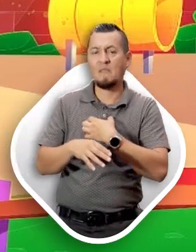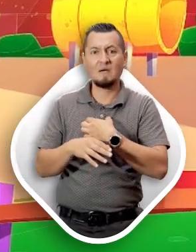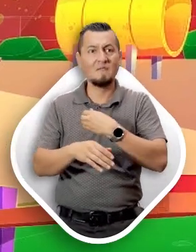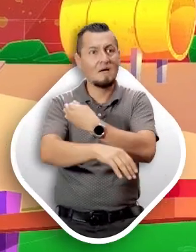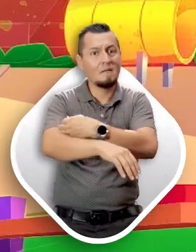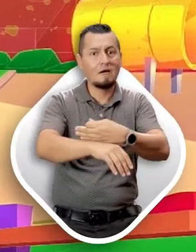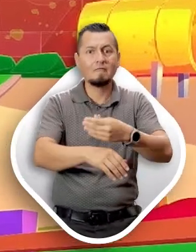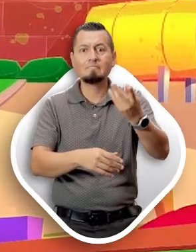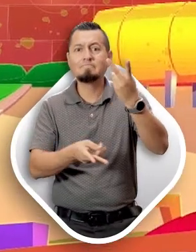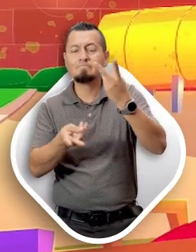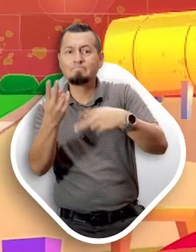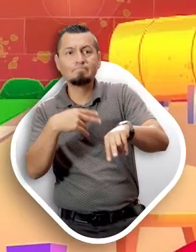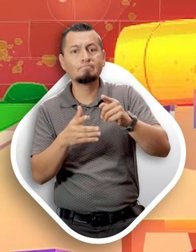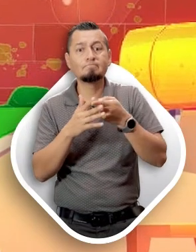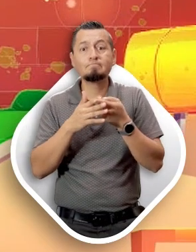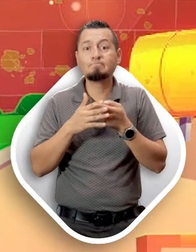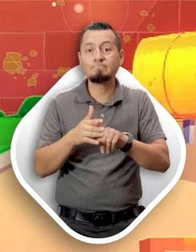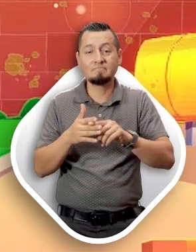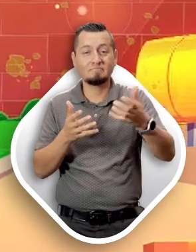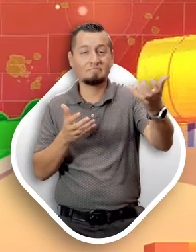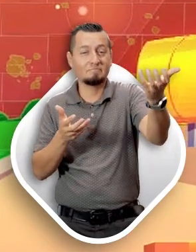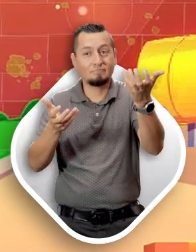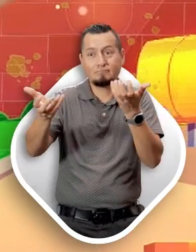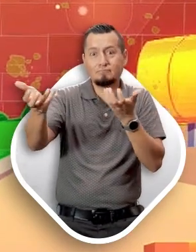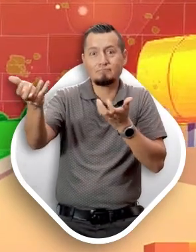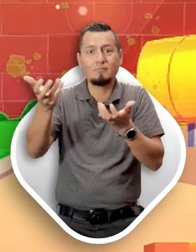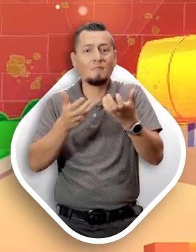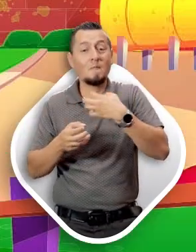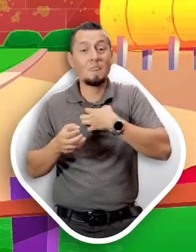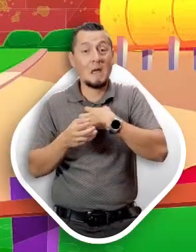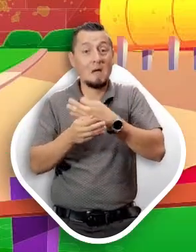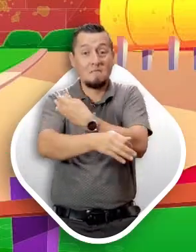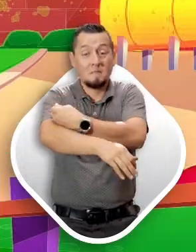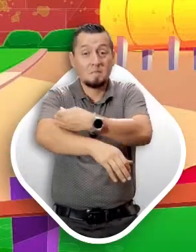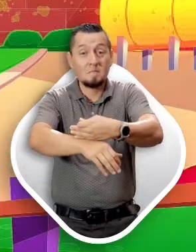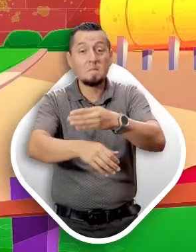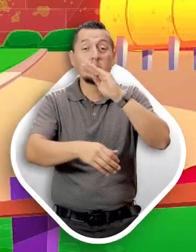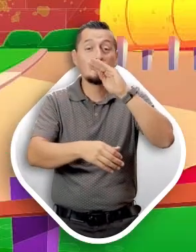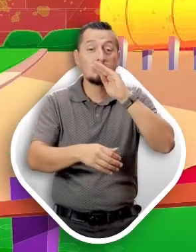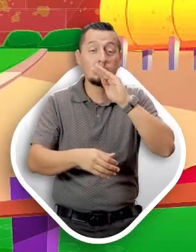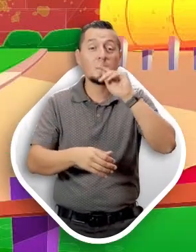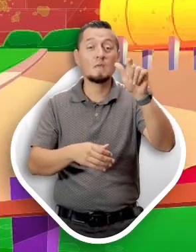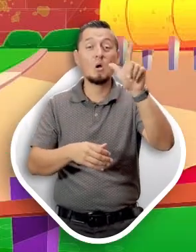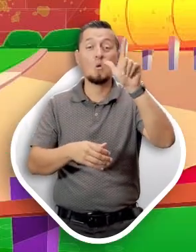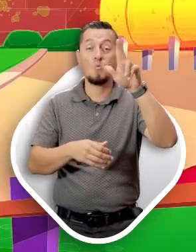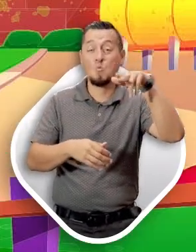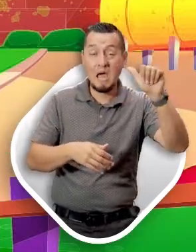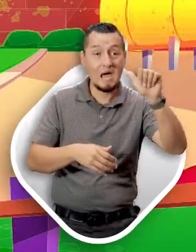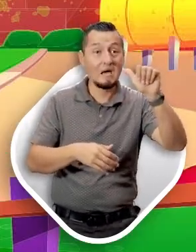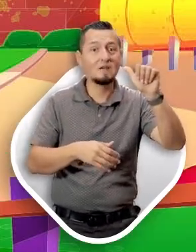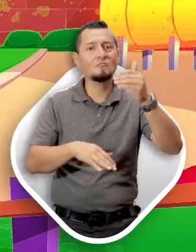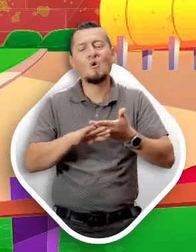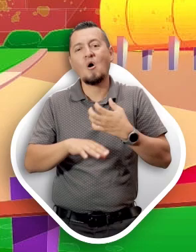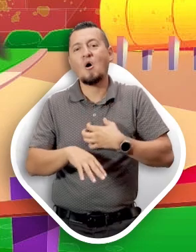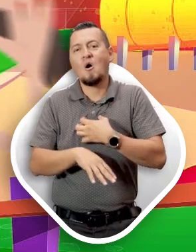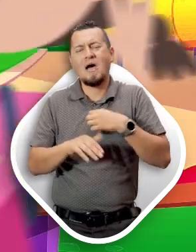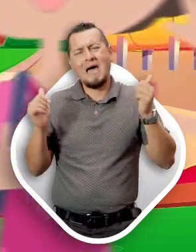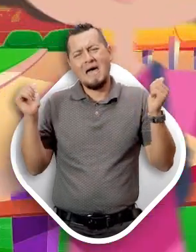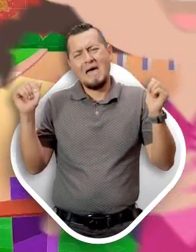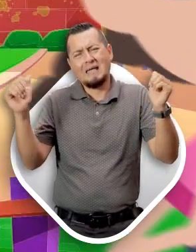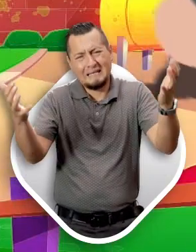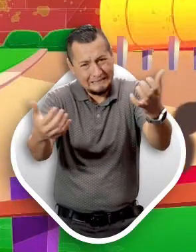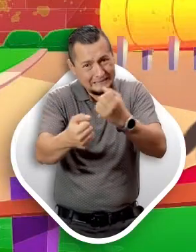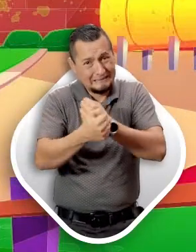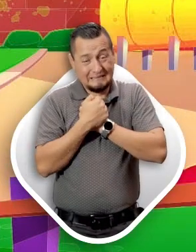Las familias habían llegado a la escuela y comenzó el convivio de fin de curso. Llegó la mamá y el papá de Luna. Ella emocionada